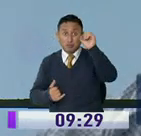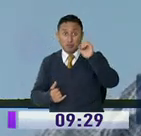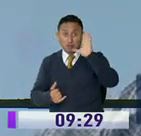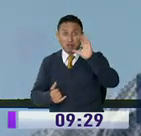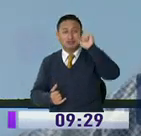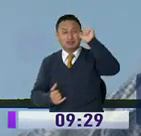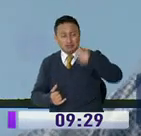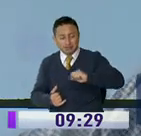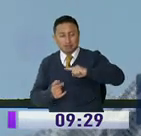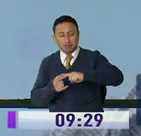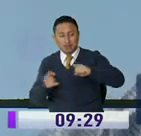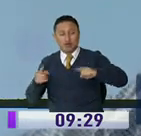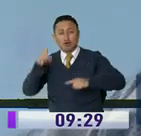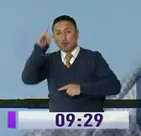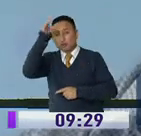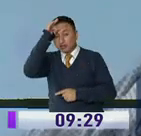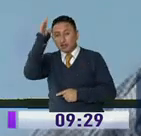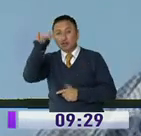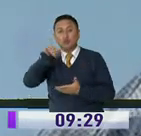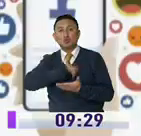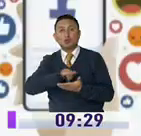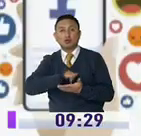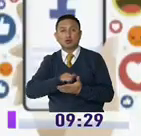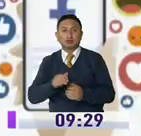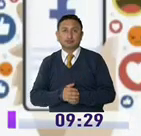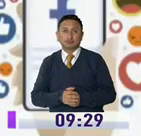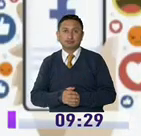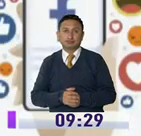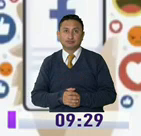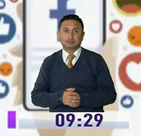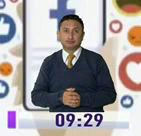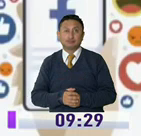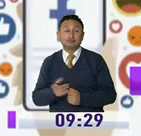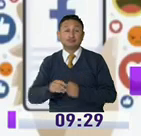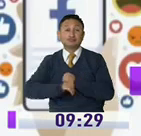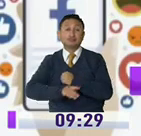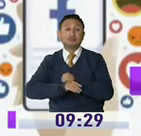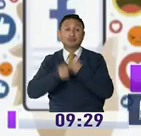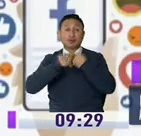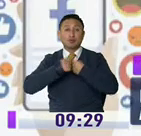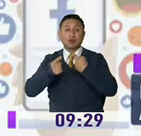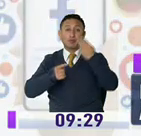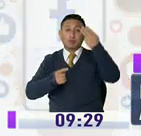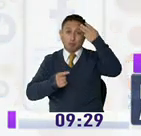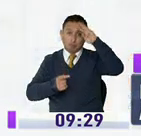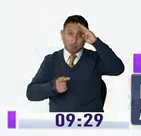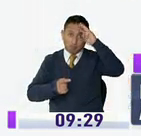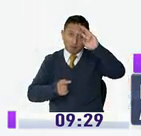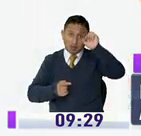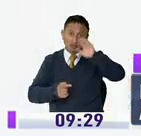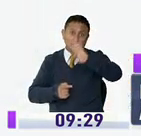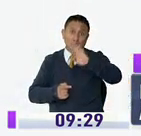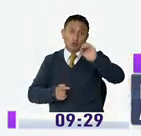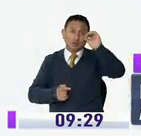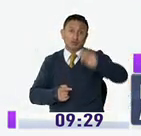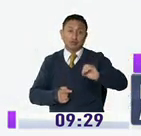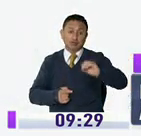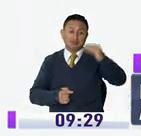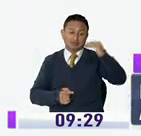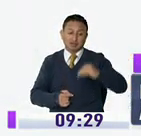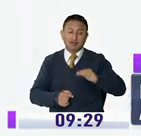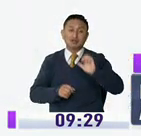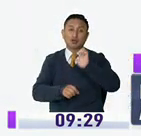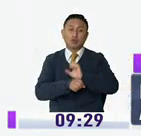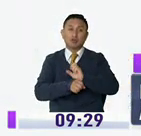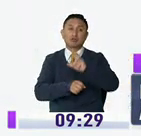corresponde a un hospital de Nueva York. Campaña de desinformación que desde México se generaría en un 50% y en nuestro